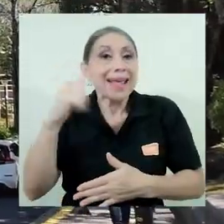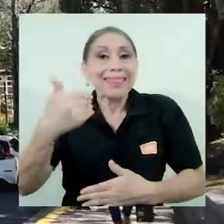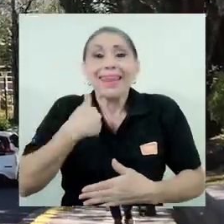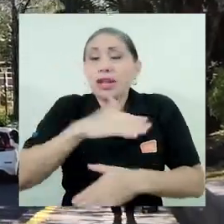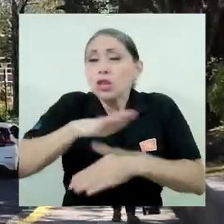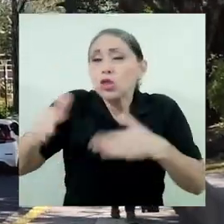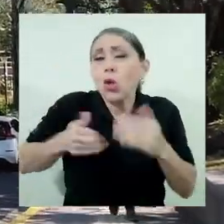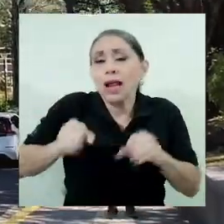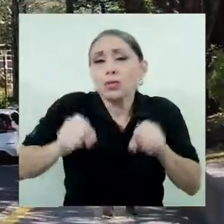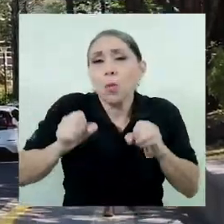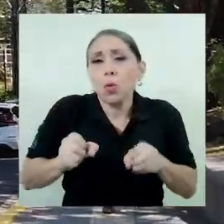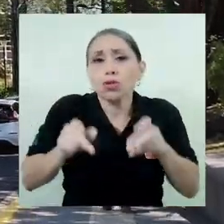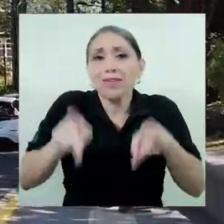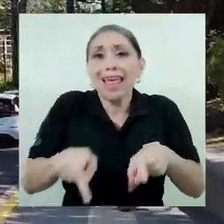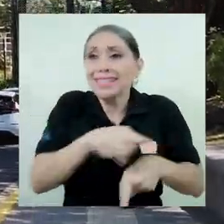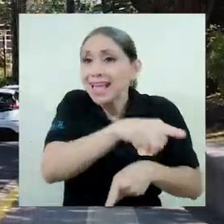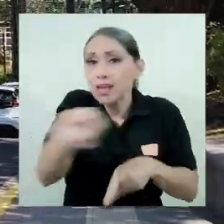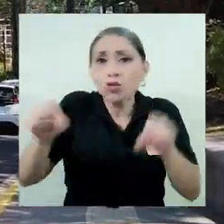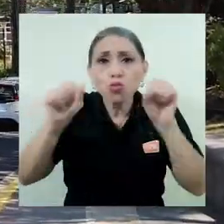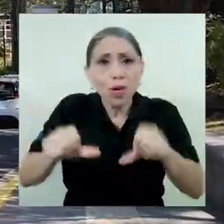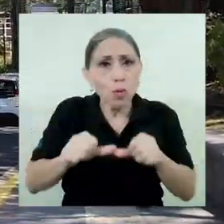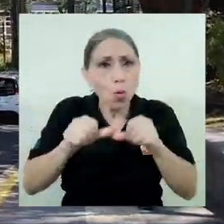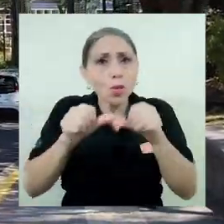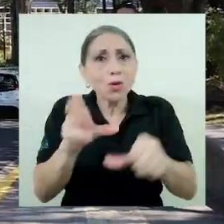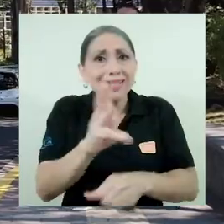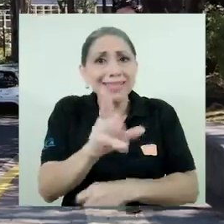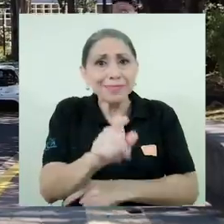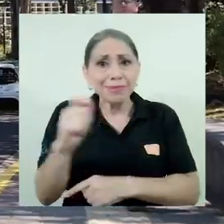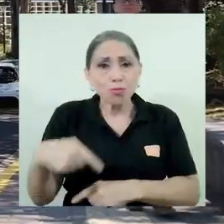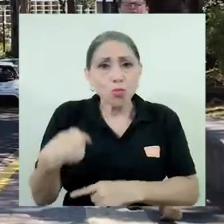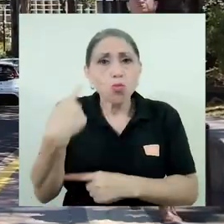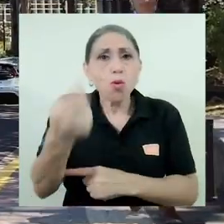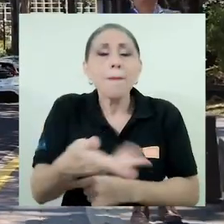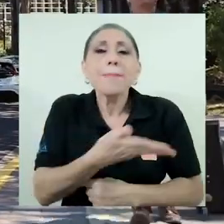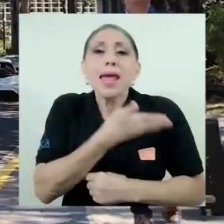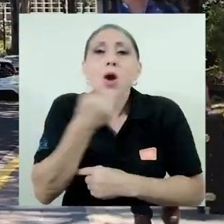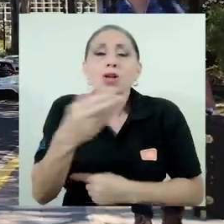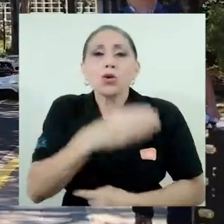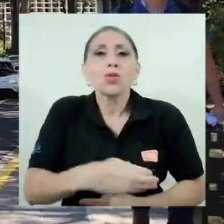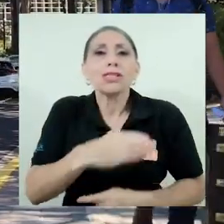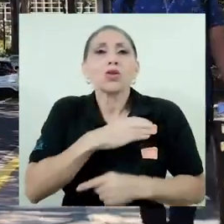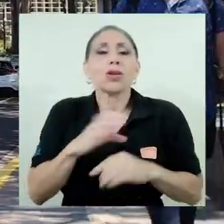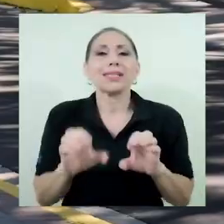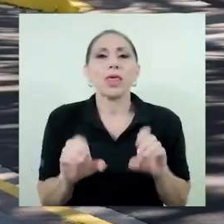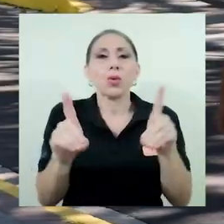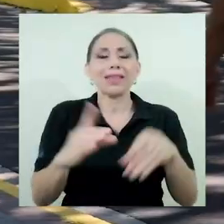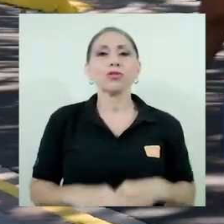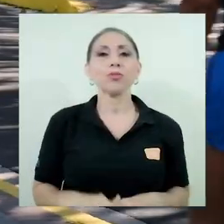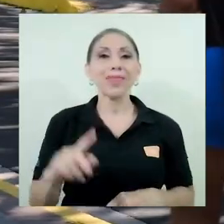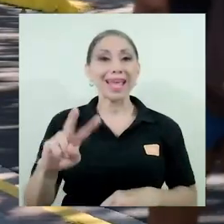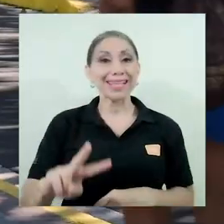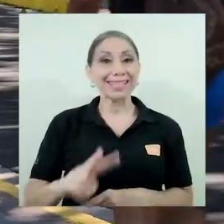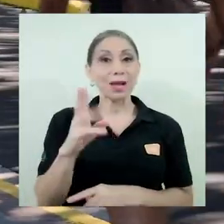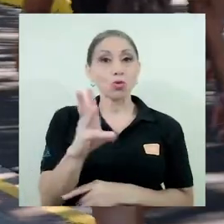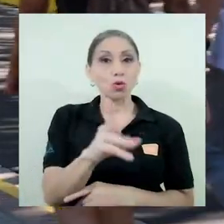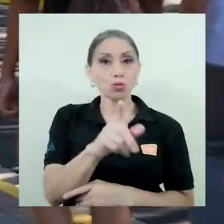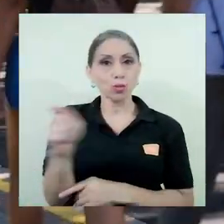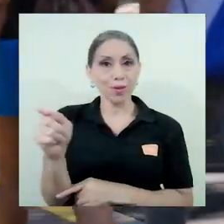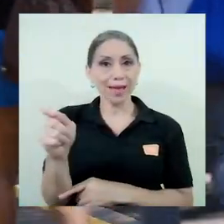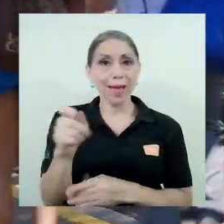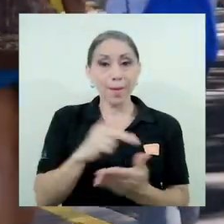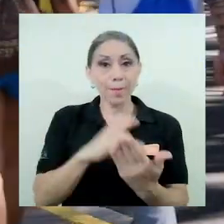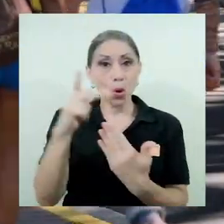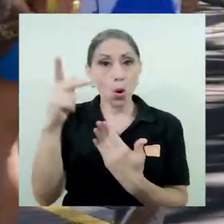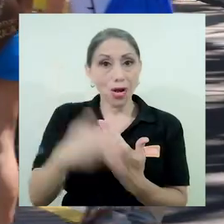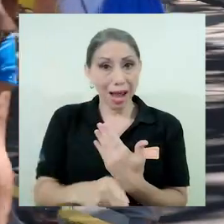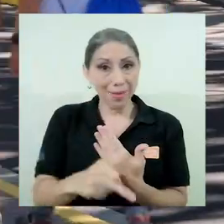posible para que ellos puedan desarrollar este segundo ciclo en mejores condiciones formativas. Para el segundo ciclo lectivo, en